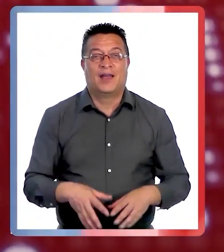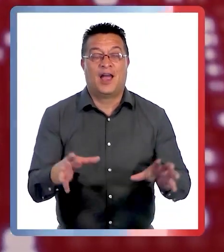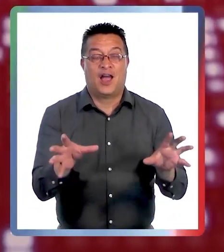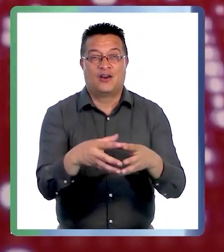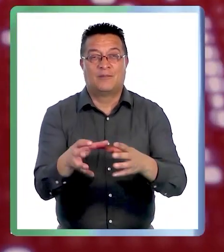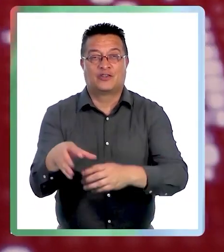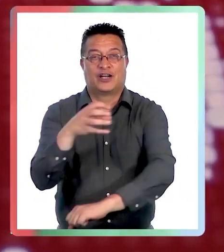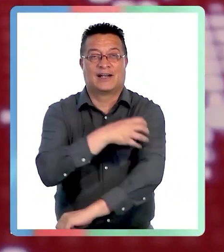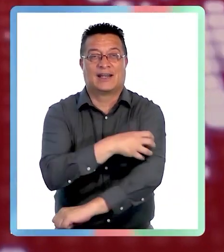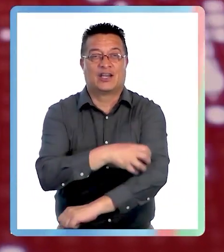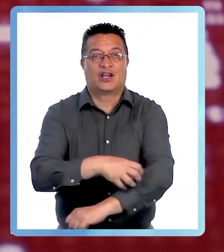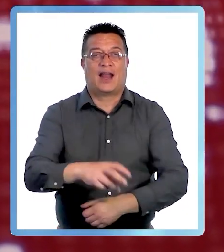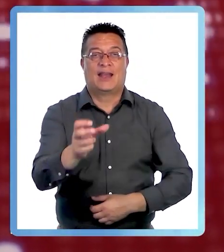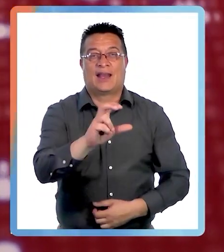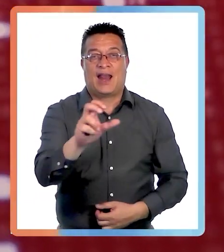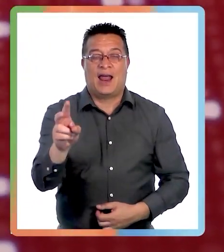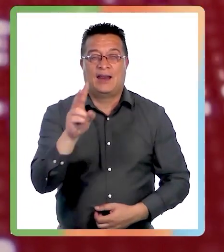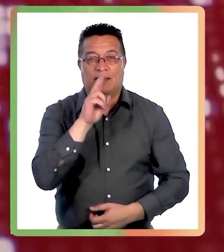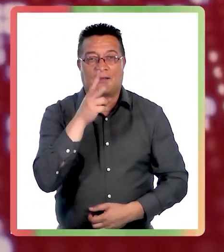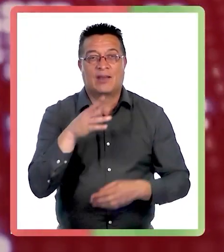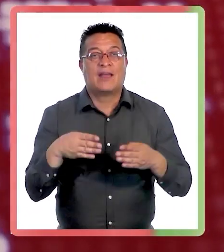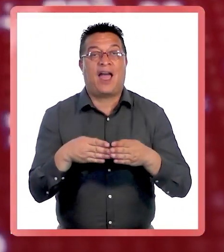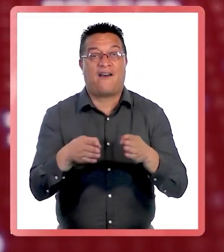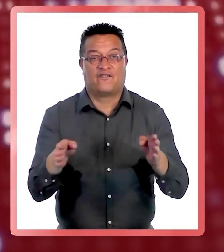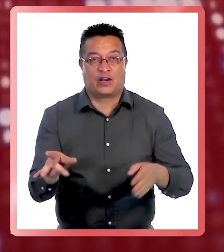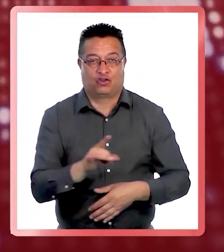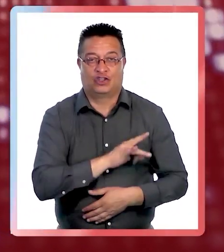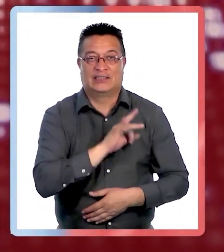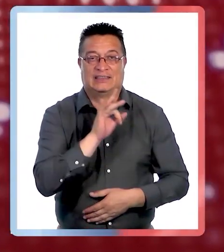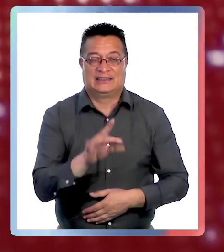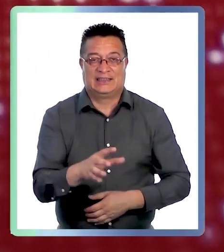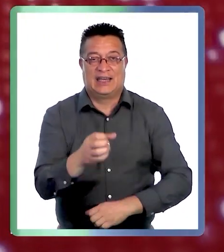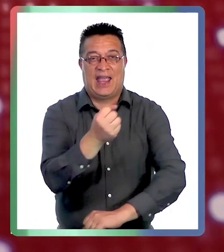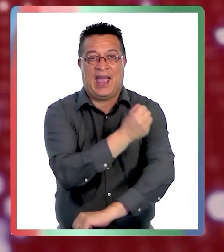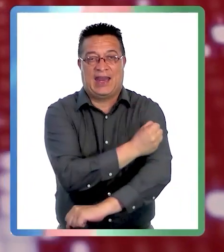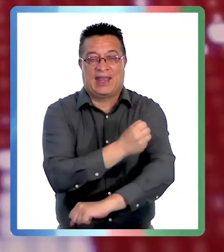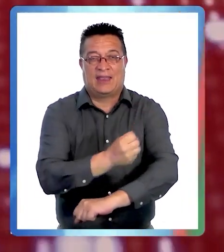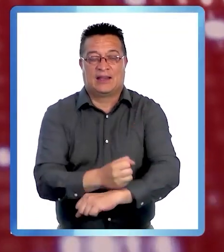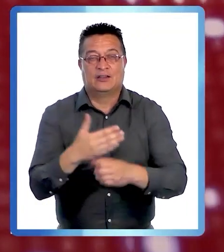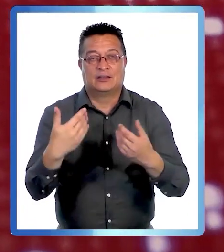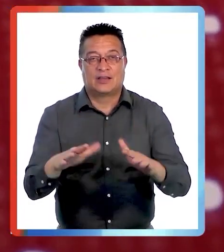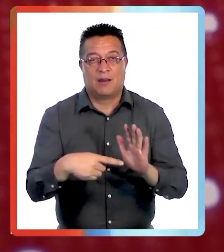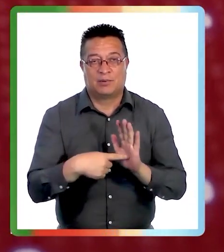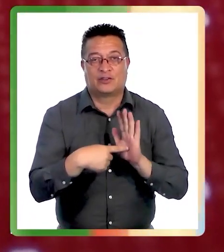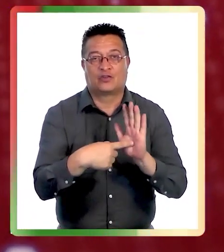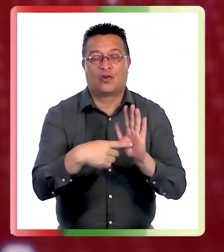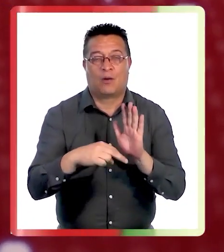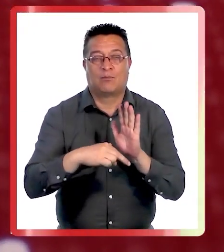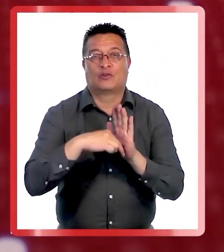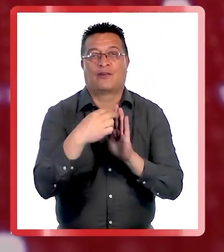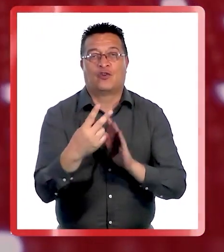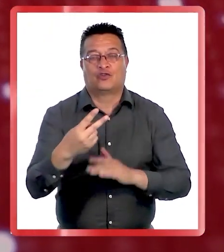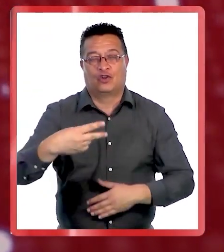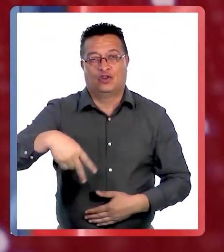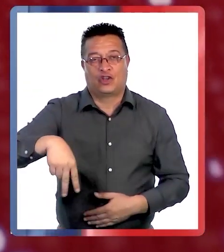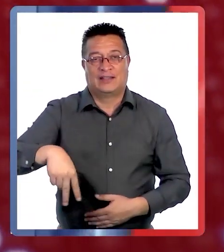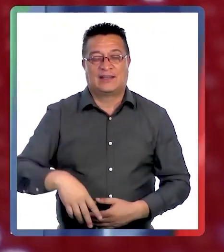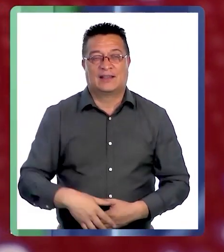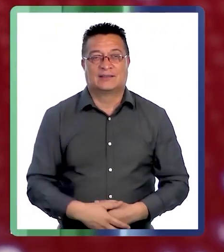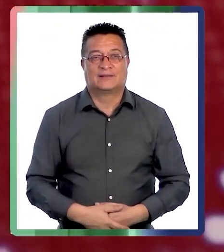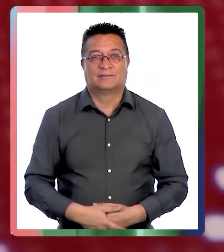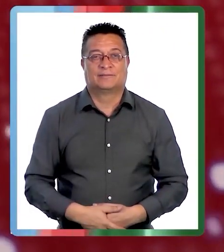Asociación Regional de Canales de Televisión de Señal Abierta de Chile Arcatel presentó Portavoz Noticias